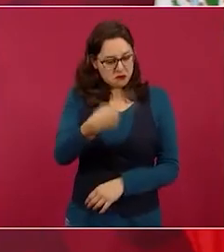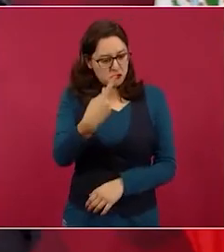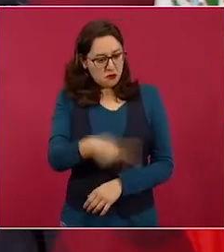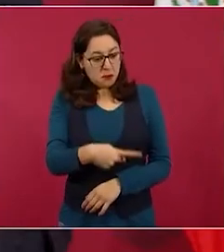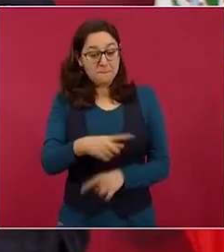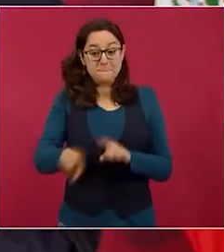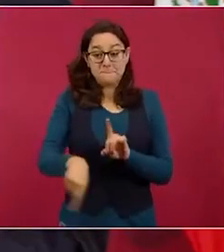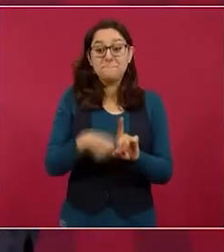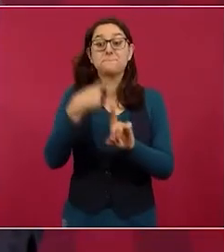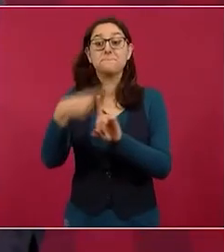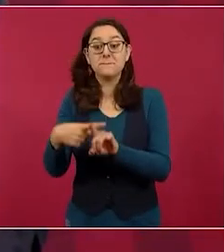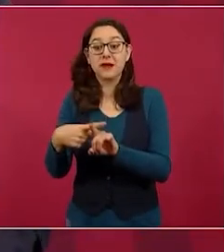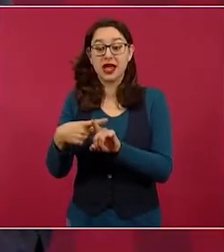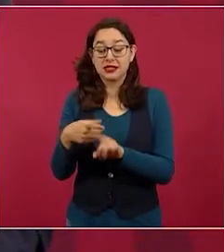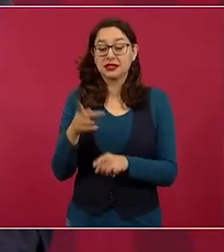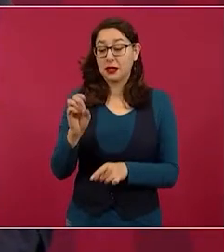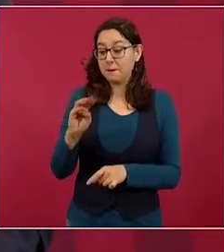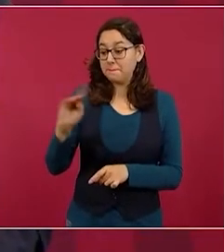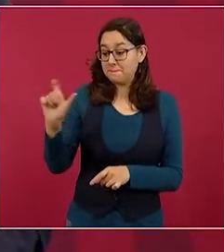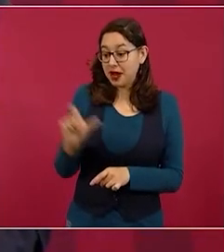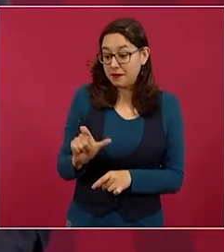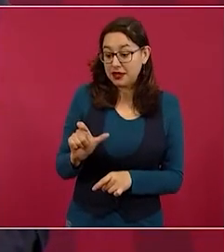Pemex en Texas.